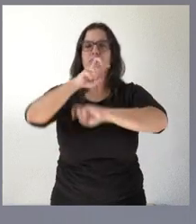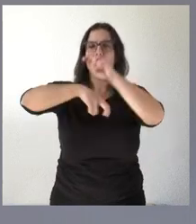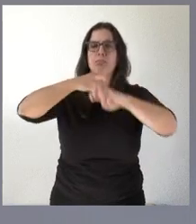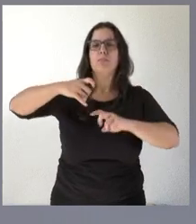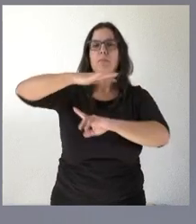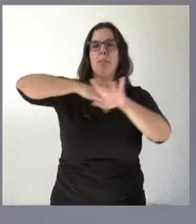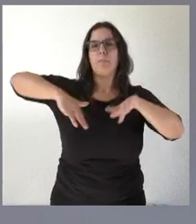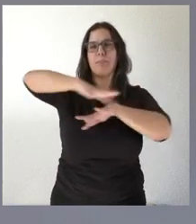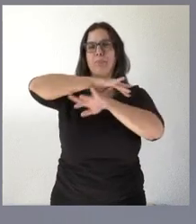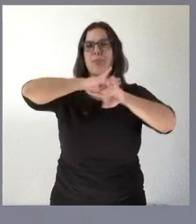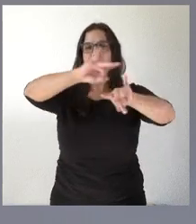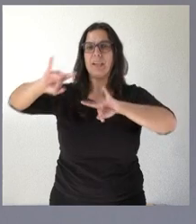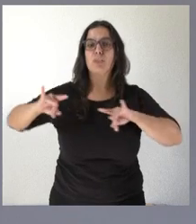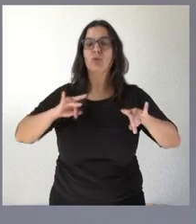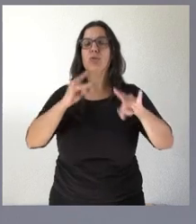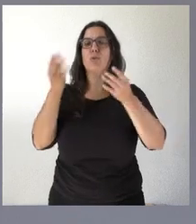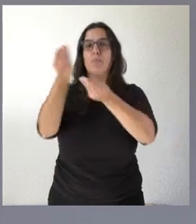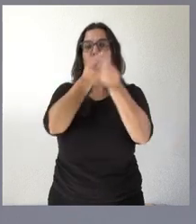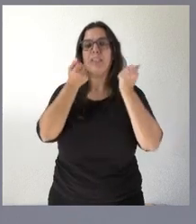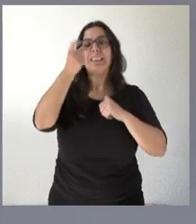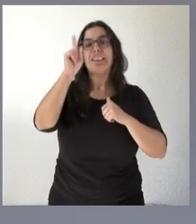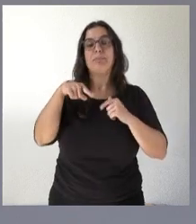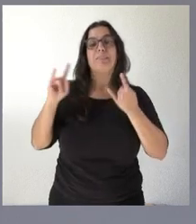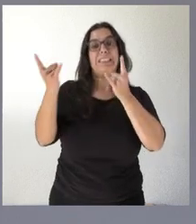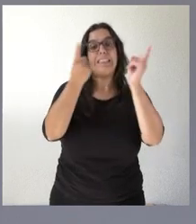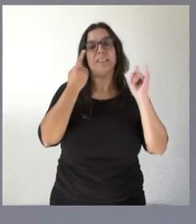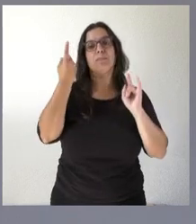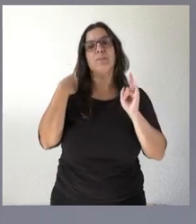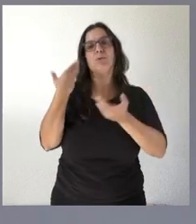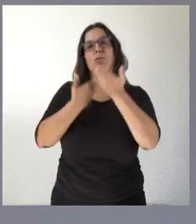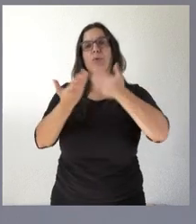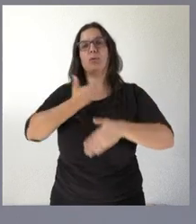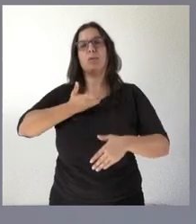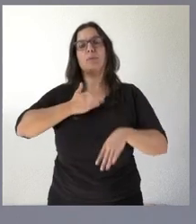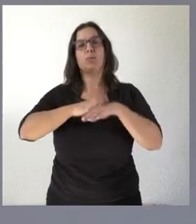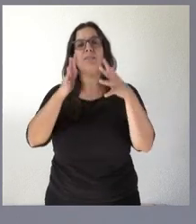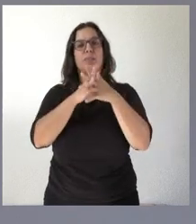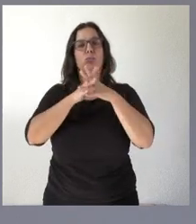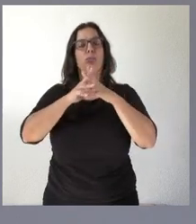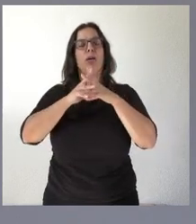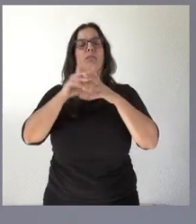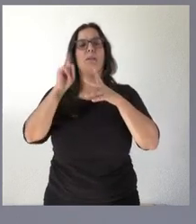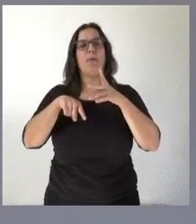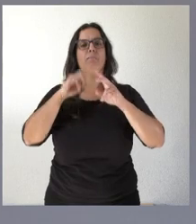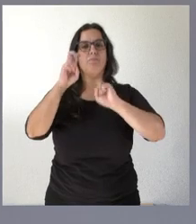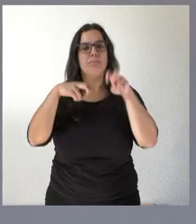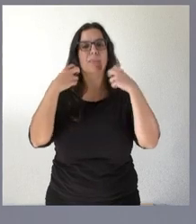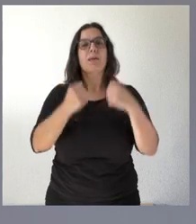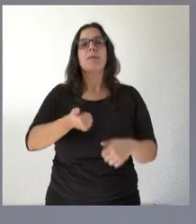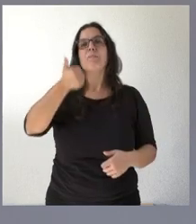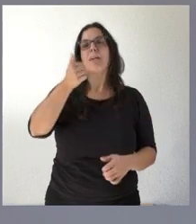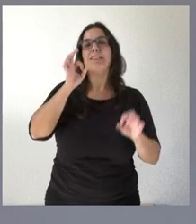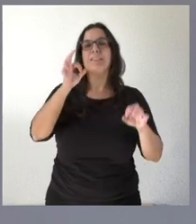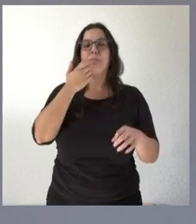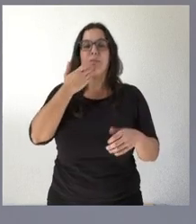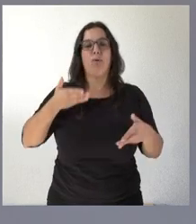forestal o incluso actuaciones que hacemos con los ayuntamientos de restauración de algunas infraestructuras que han sido dañadas especialmente en el ámbito del ciclo